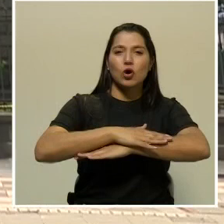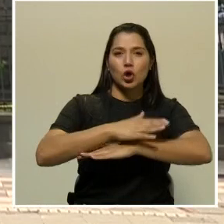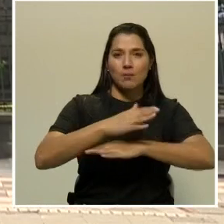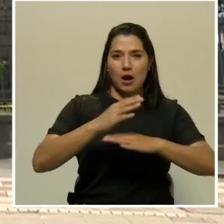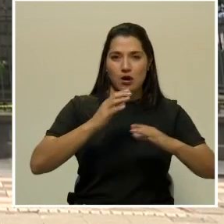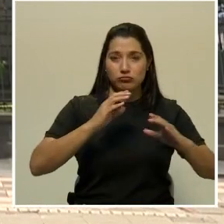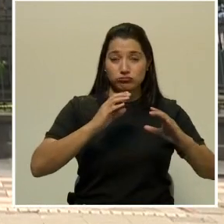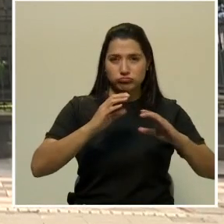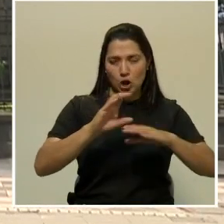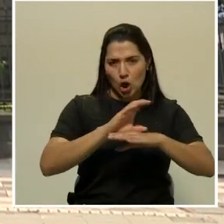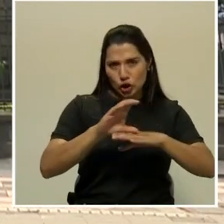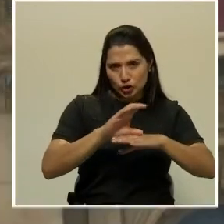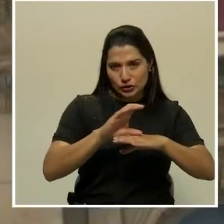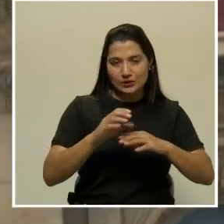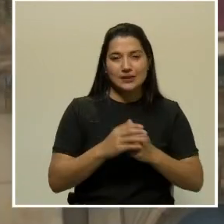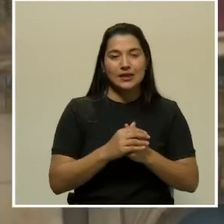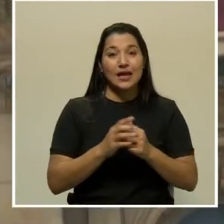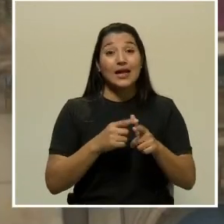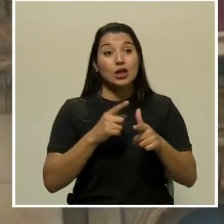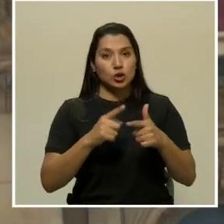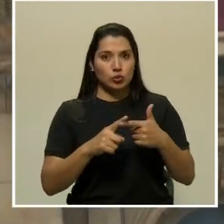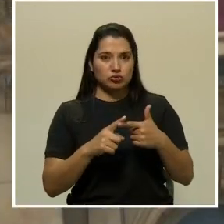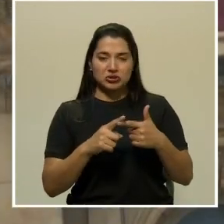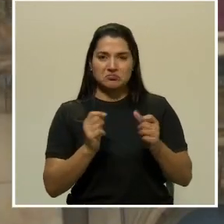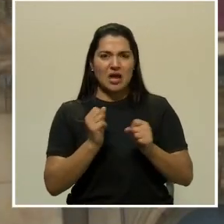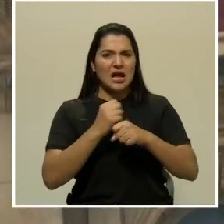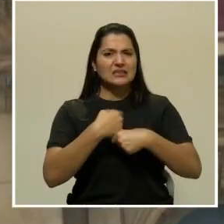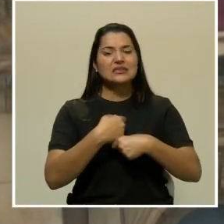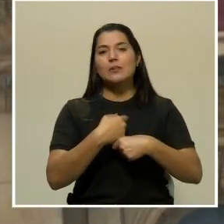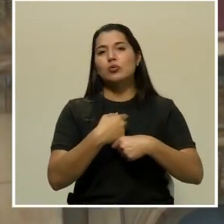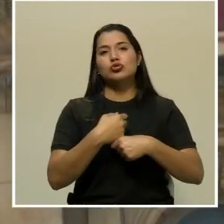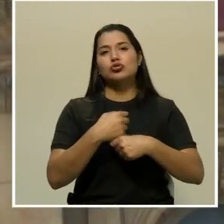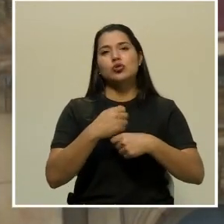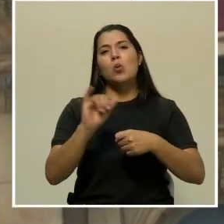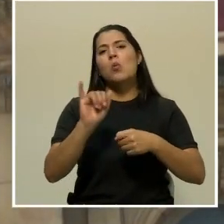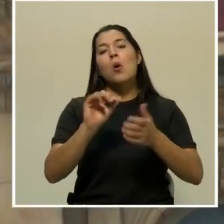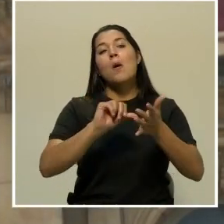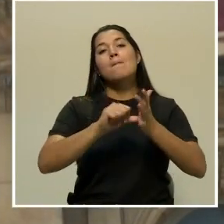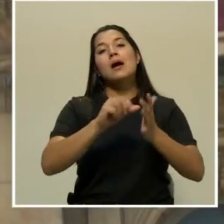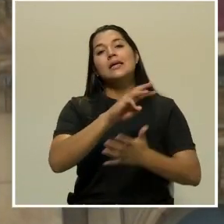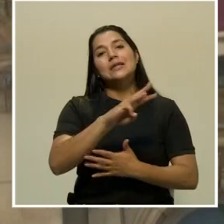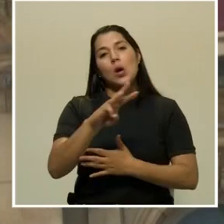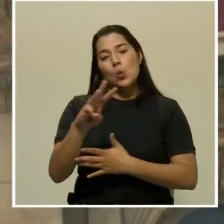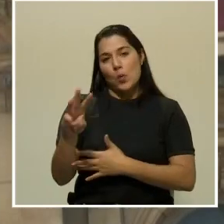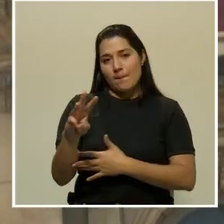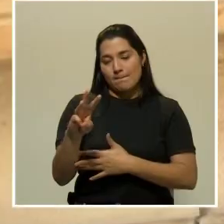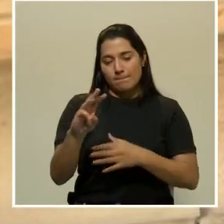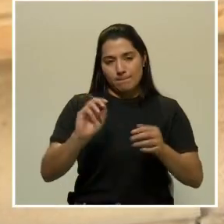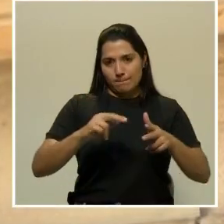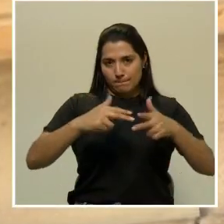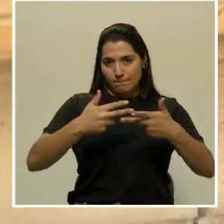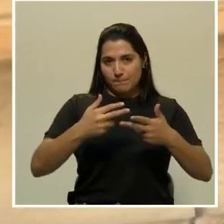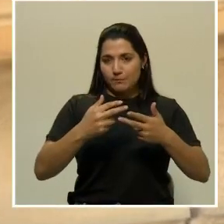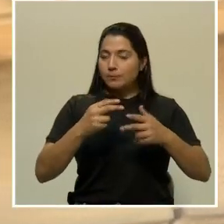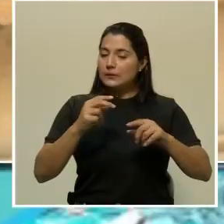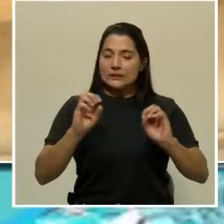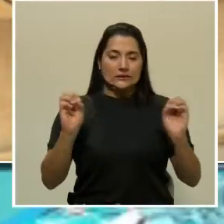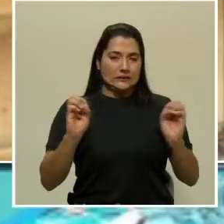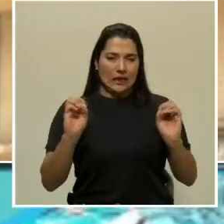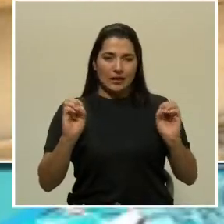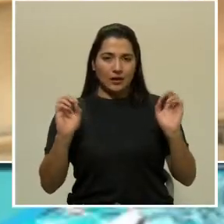una plataforma totalmente virtual, sin público, porque hay que atender, por supuesto, y ser consecuente con la epidemia,